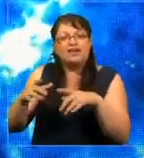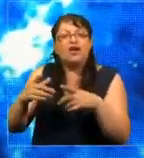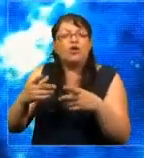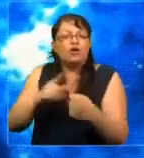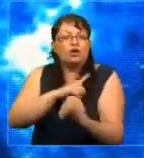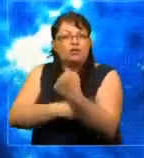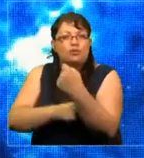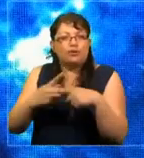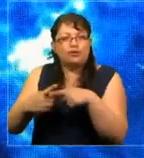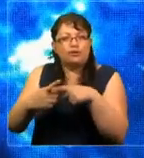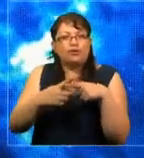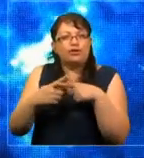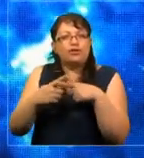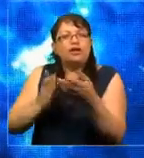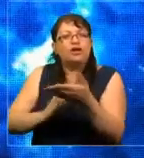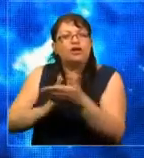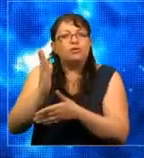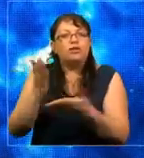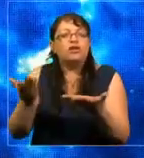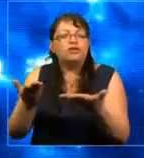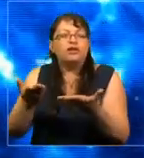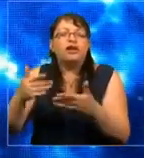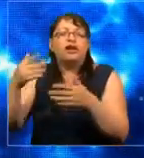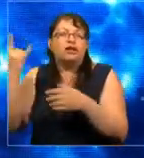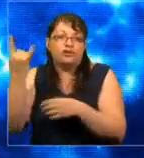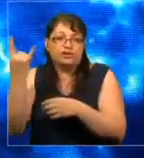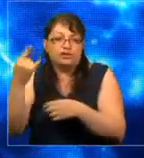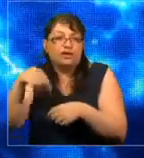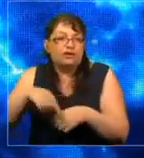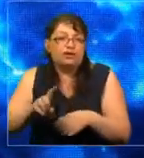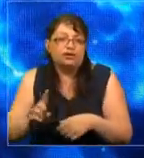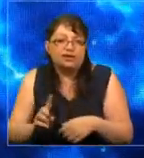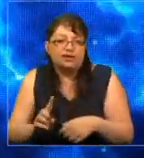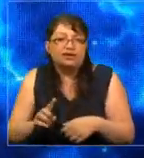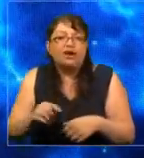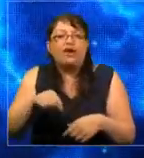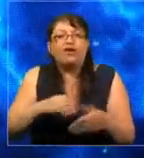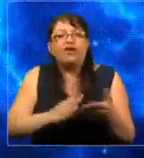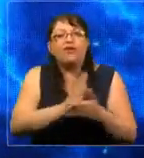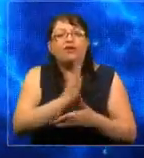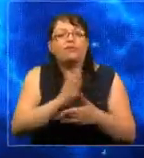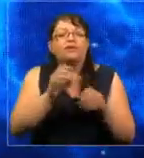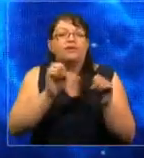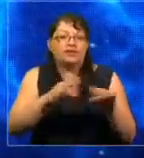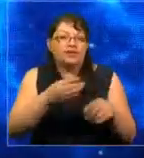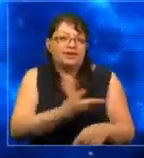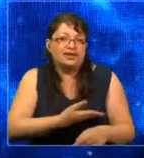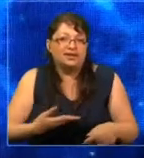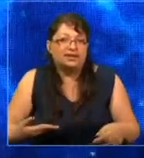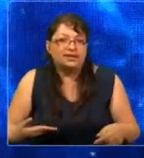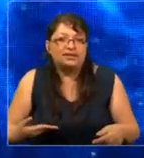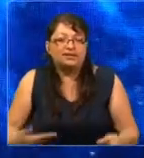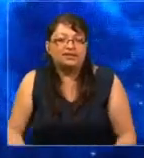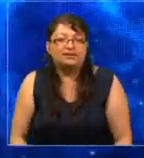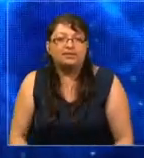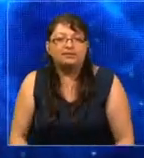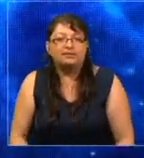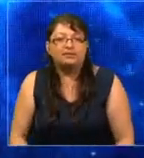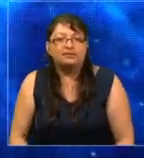comenzaban en la universidad, hoy en día empiezan en la enseñanza media, con un